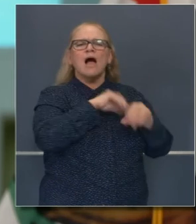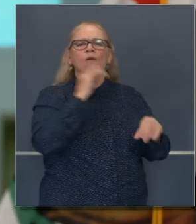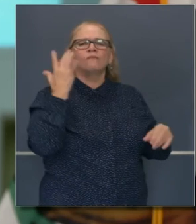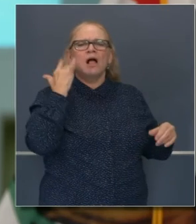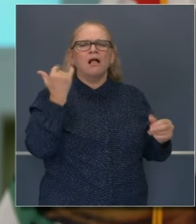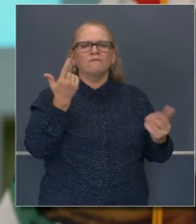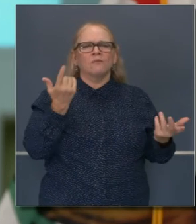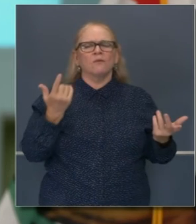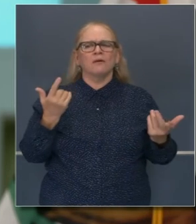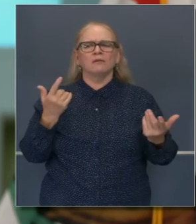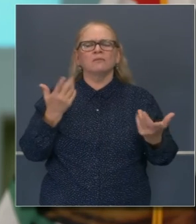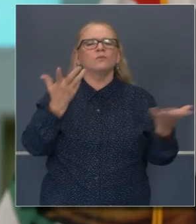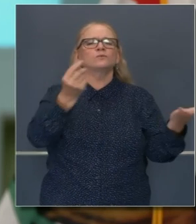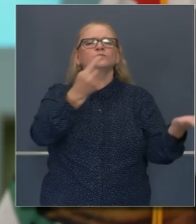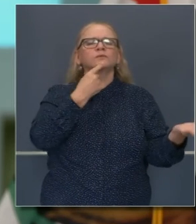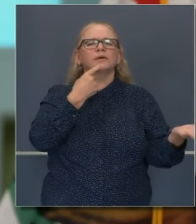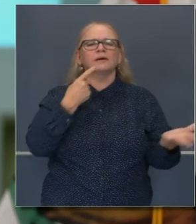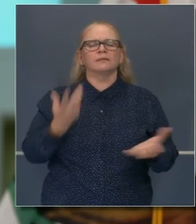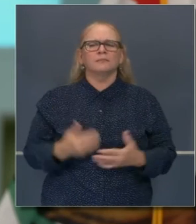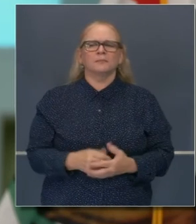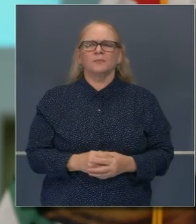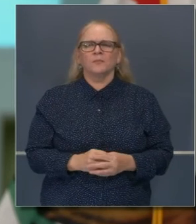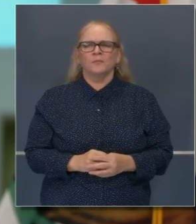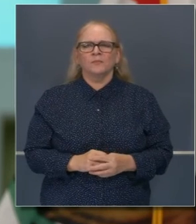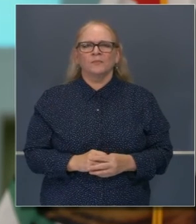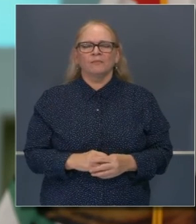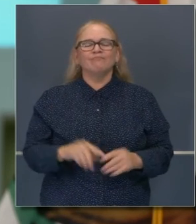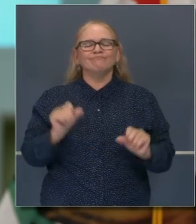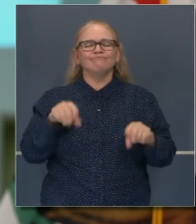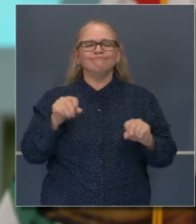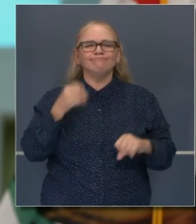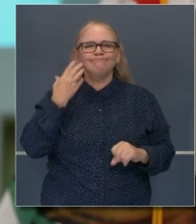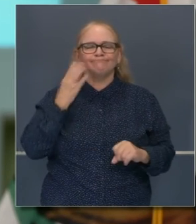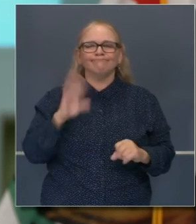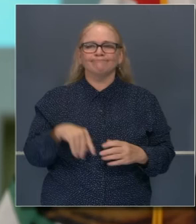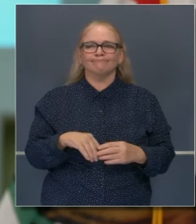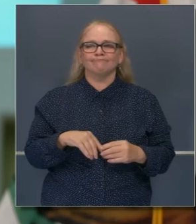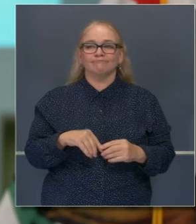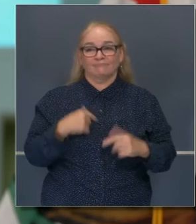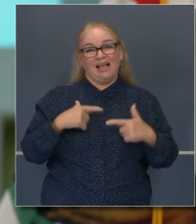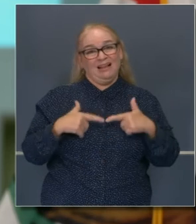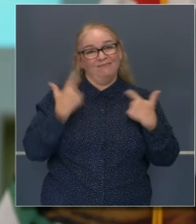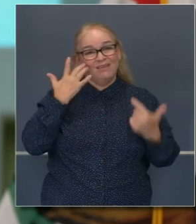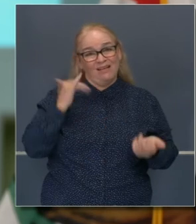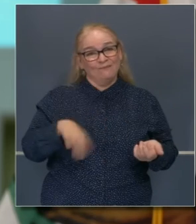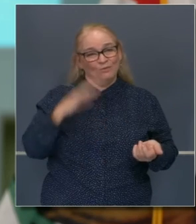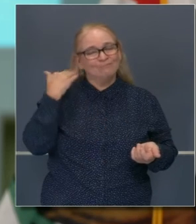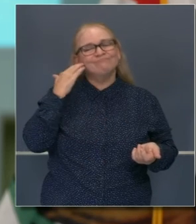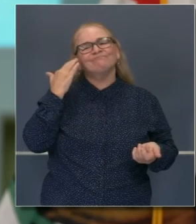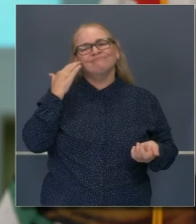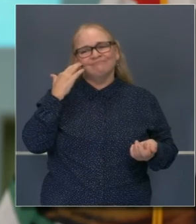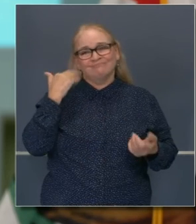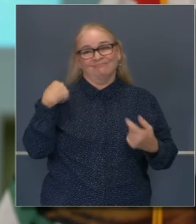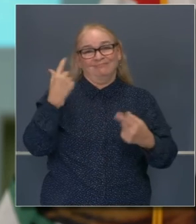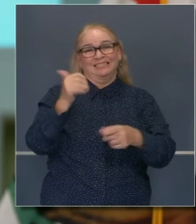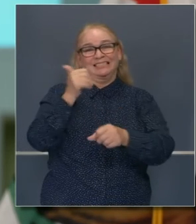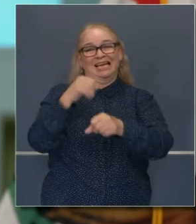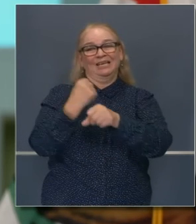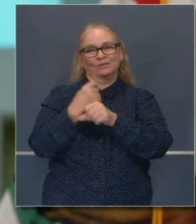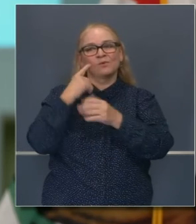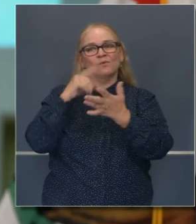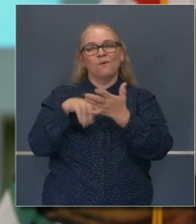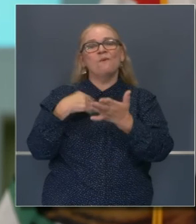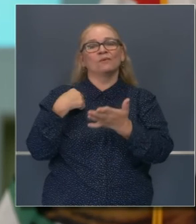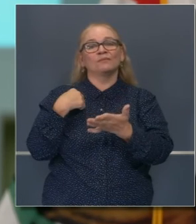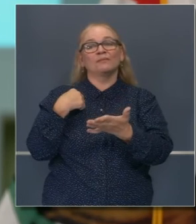La Llevo más de 50 años viviendo aquí. Esto lo he oído cada 10 años. Mencionó usted la última década. Y en esta última década hemos estado